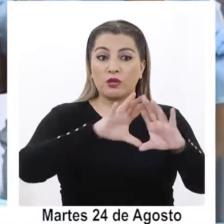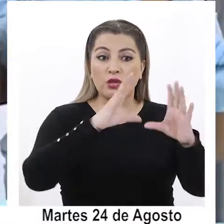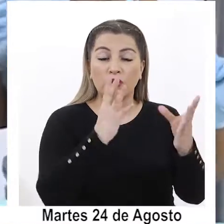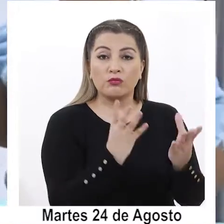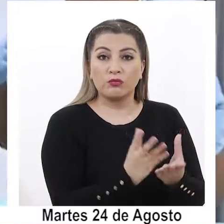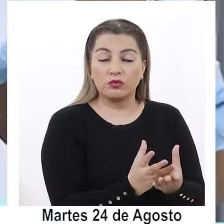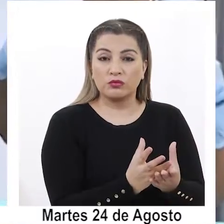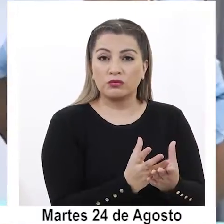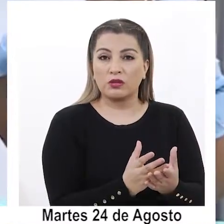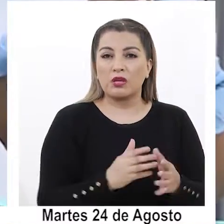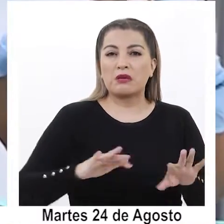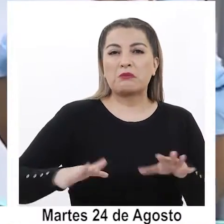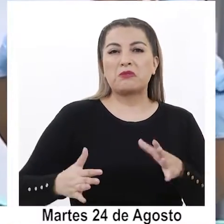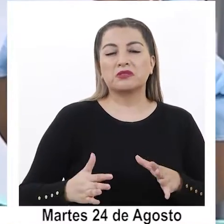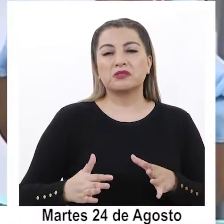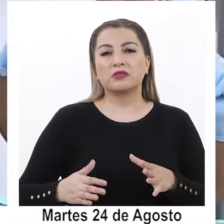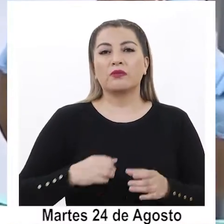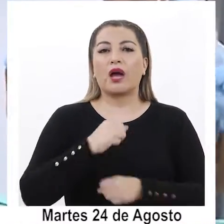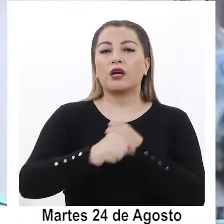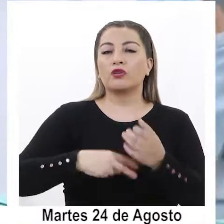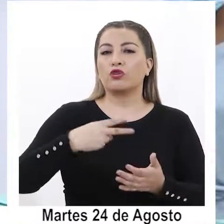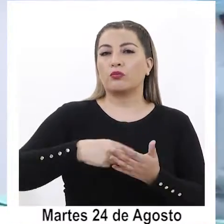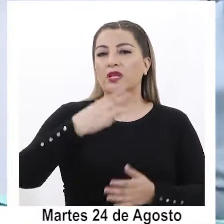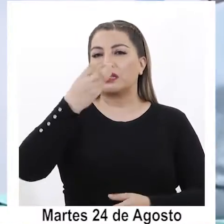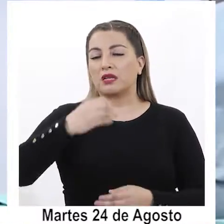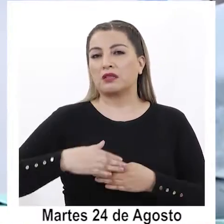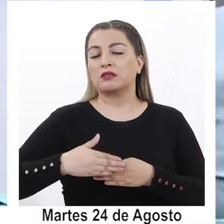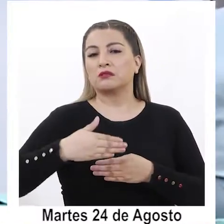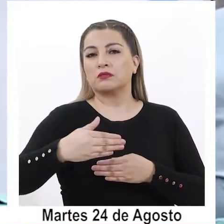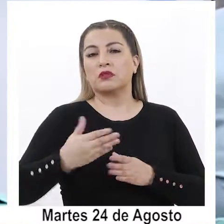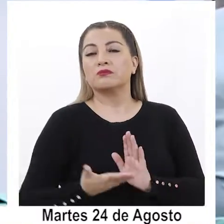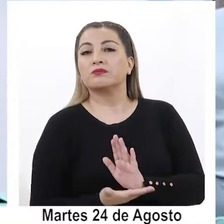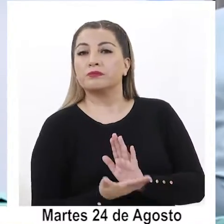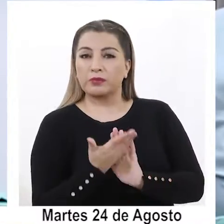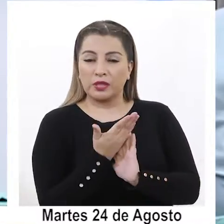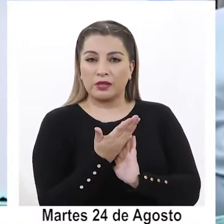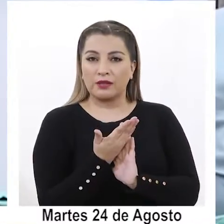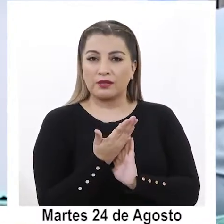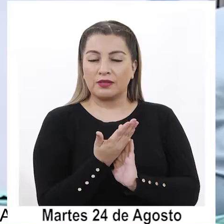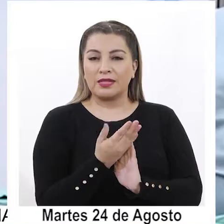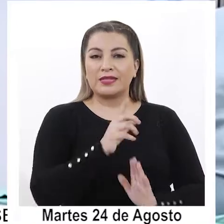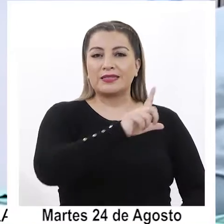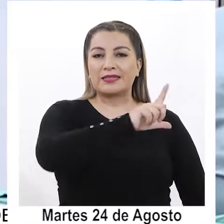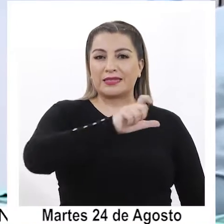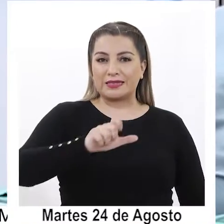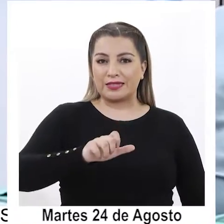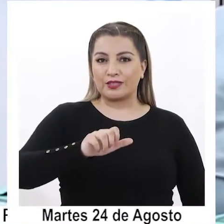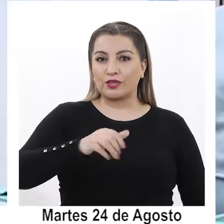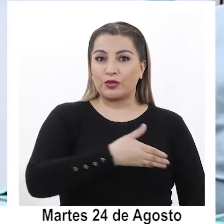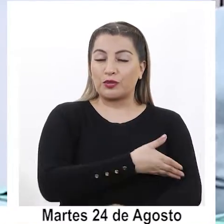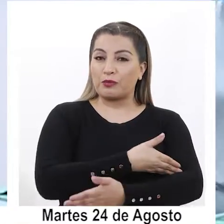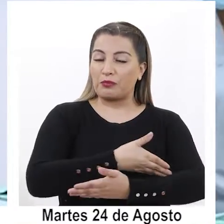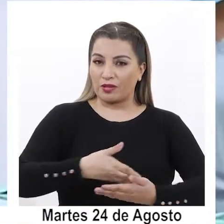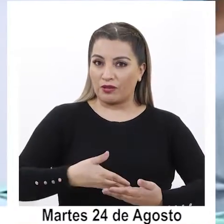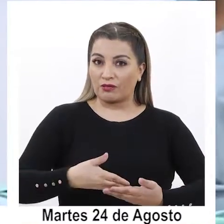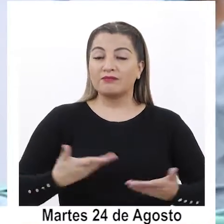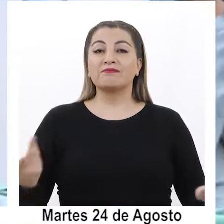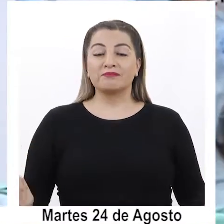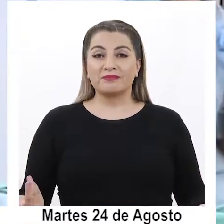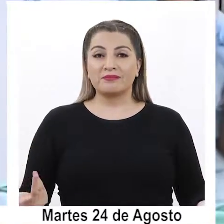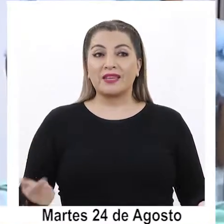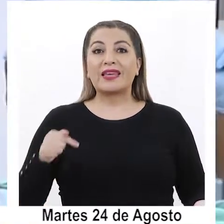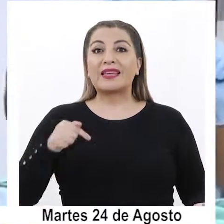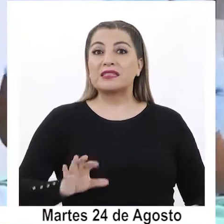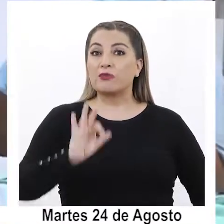y que el estimado a 2030 reflejaba un aumento a 700 millones. Sin embargo,